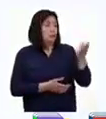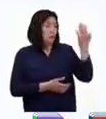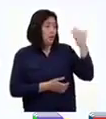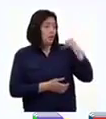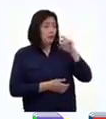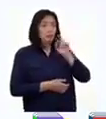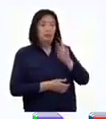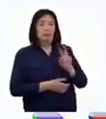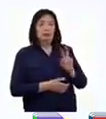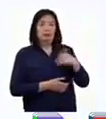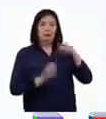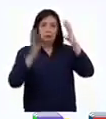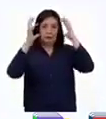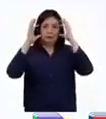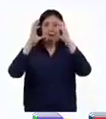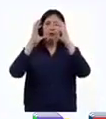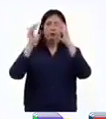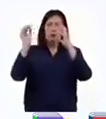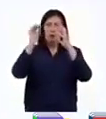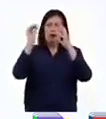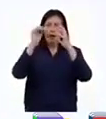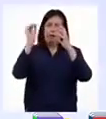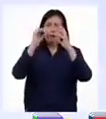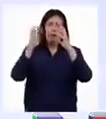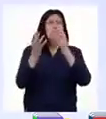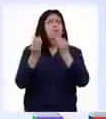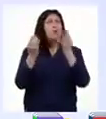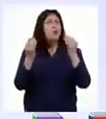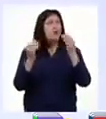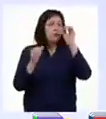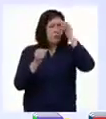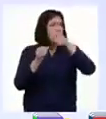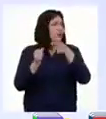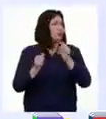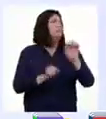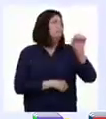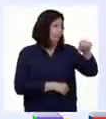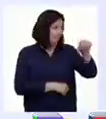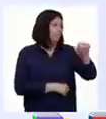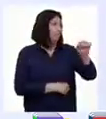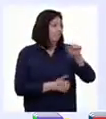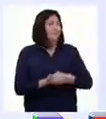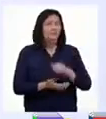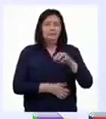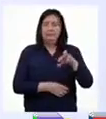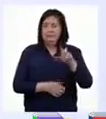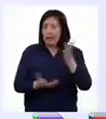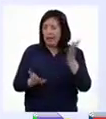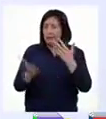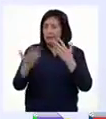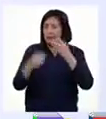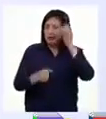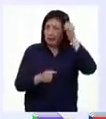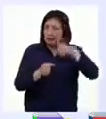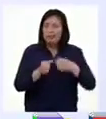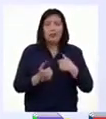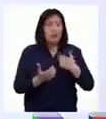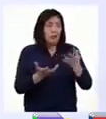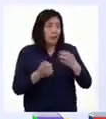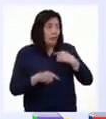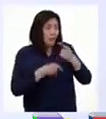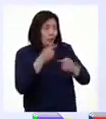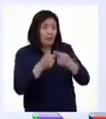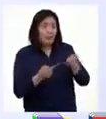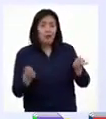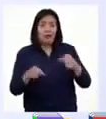anteriormente, nuestro cerebro puede almacenar muchos recuerdos. Así es, Patti. Y hablando de recuerdos, quisiera contarles